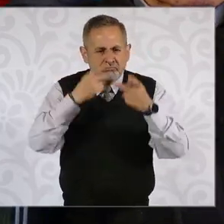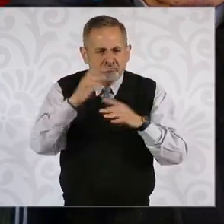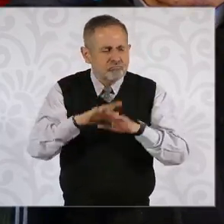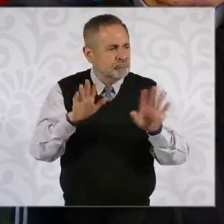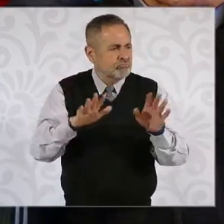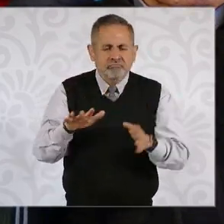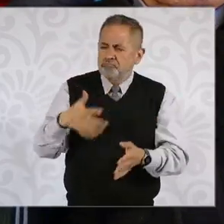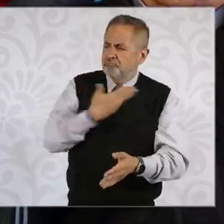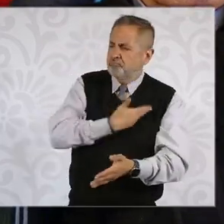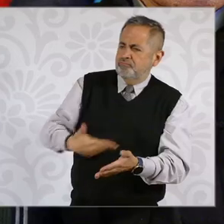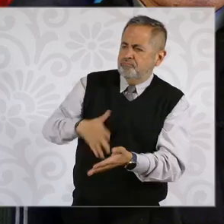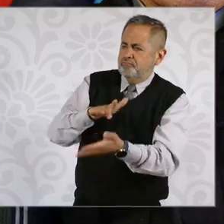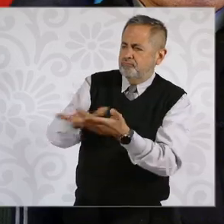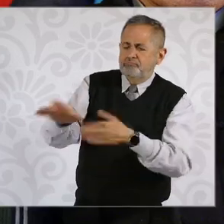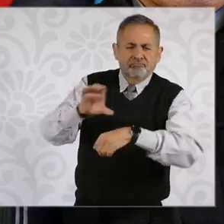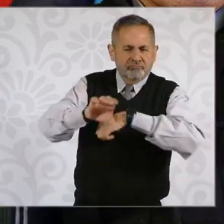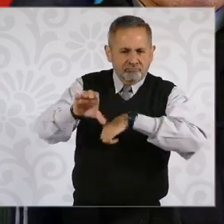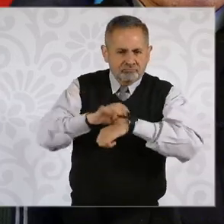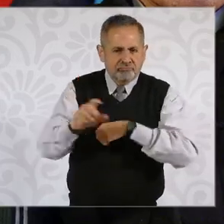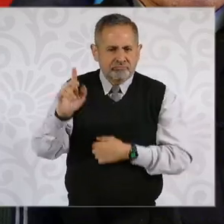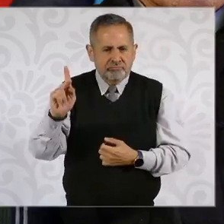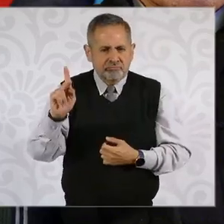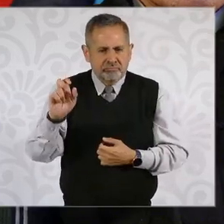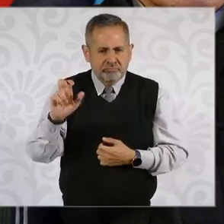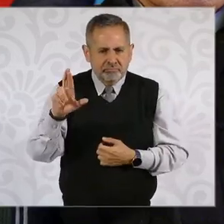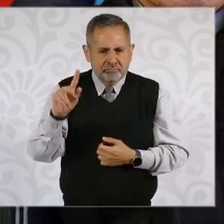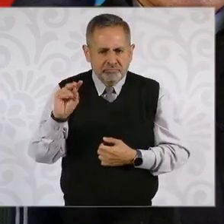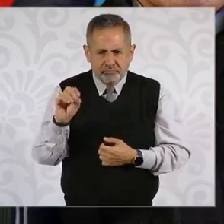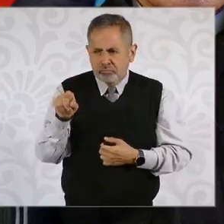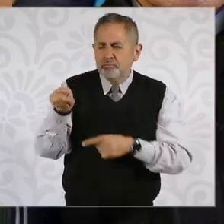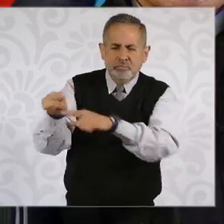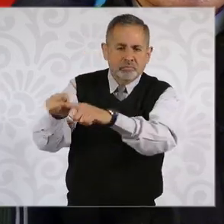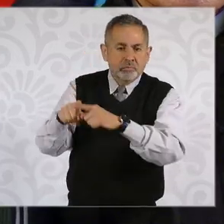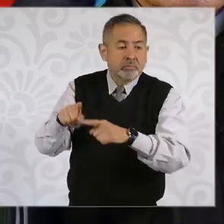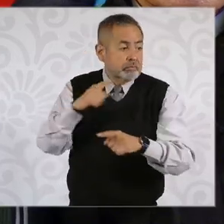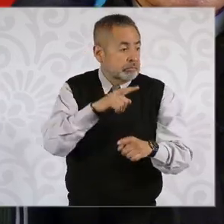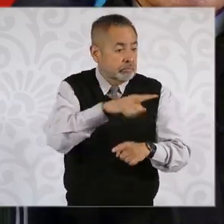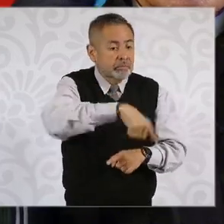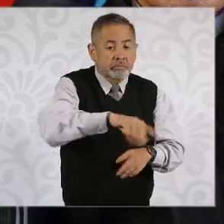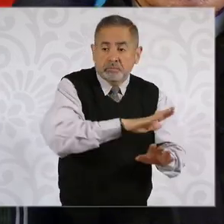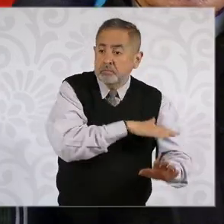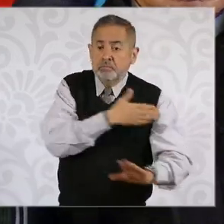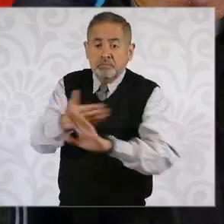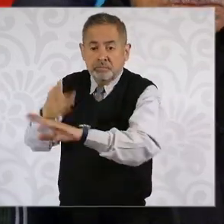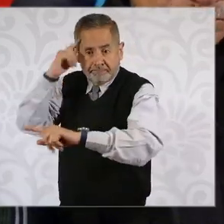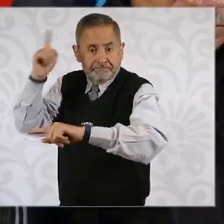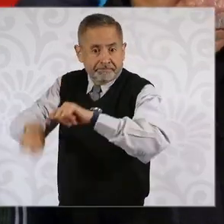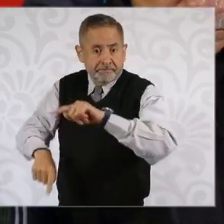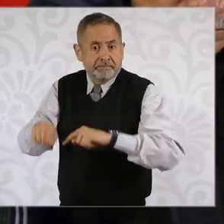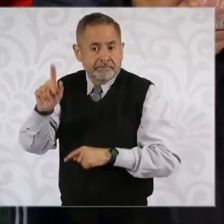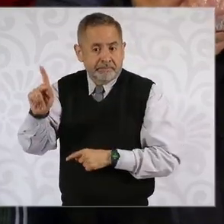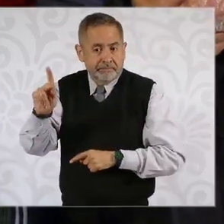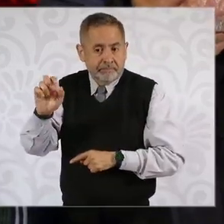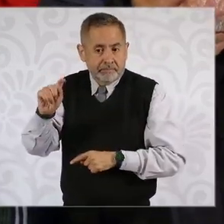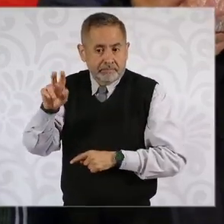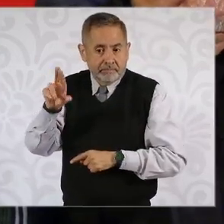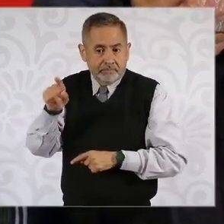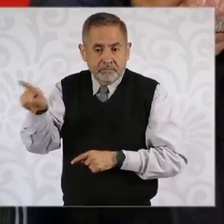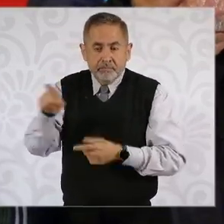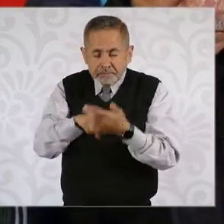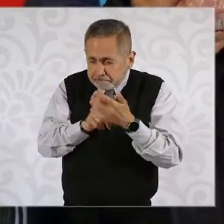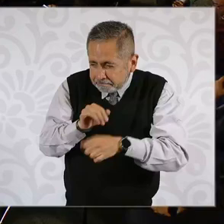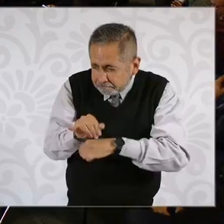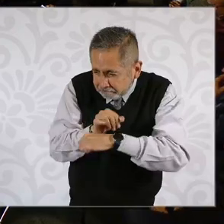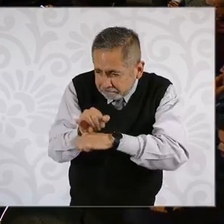al presidente de Colombia, Gustavo Petro, ante lo que él consideraba o llamó como un golpe de Estado en su contra luego de que se activó esta investigación